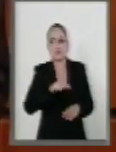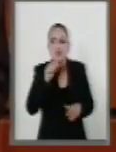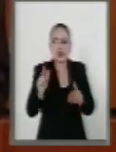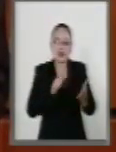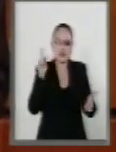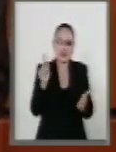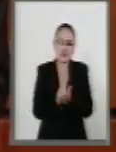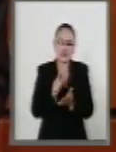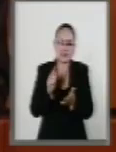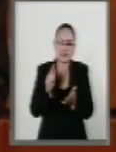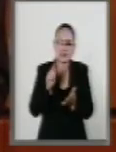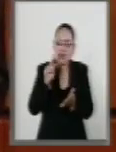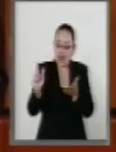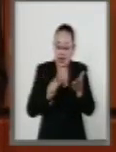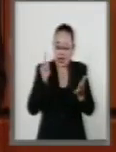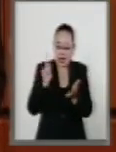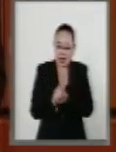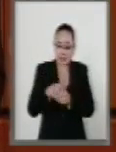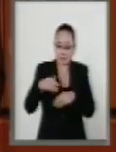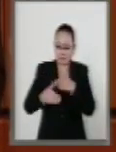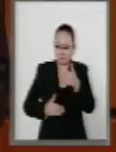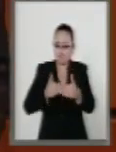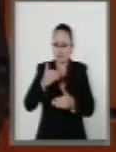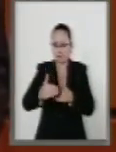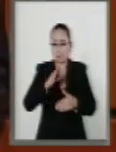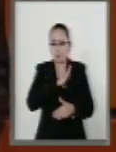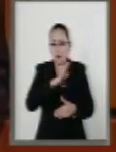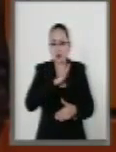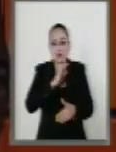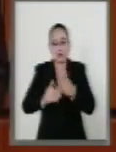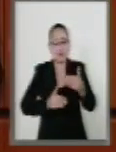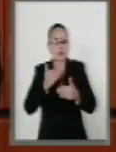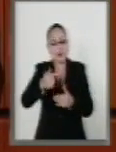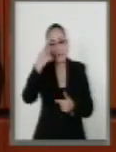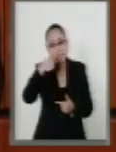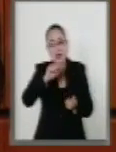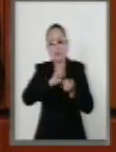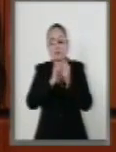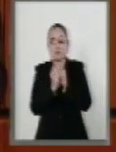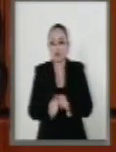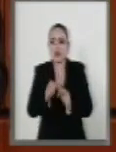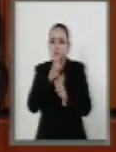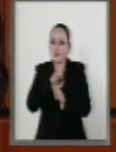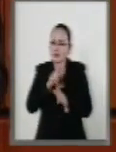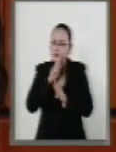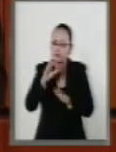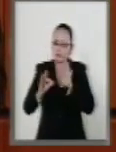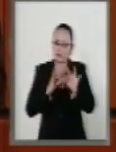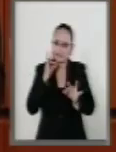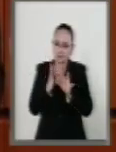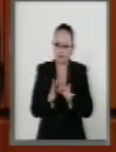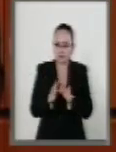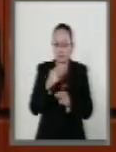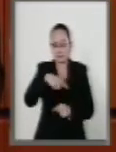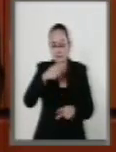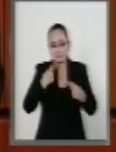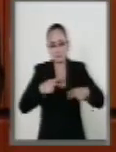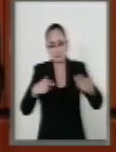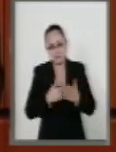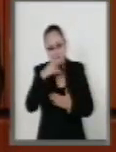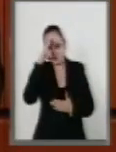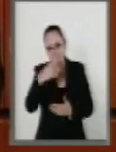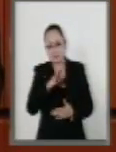estén en el camino correcto para dar buenos frutos y que los mexicanos puedan ser